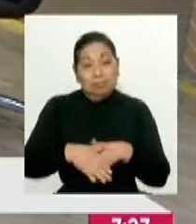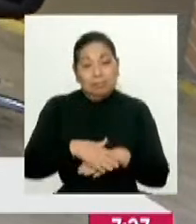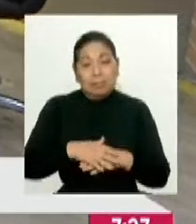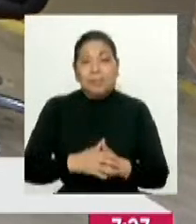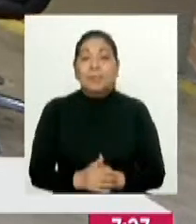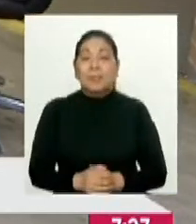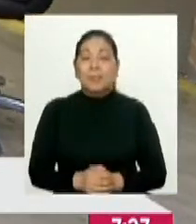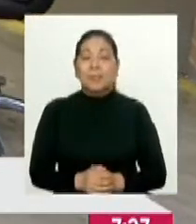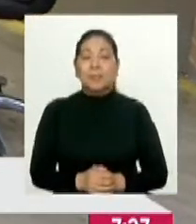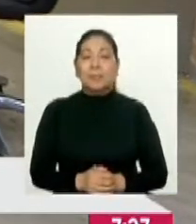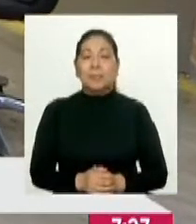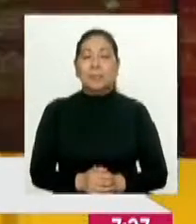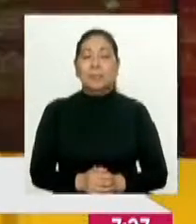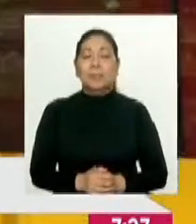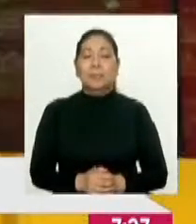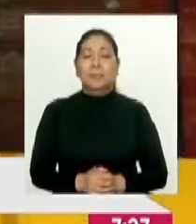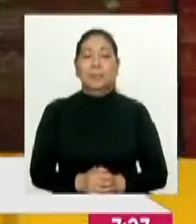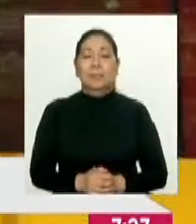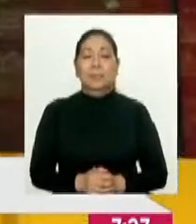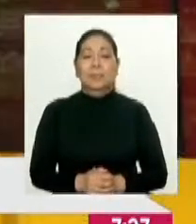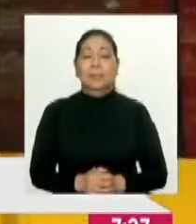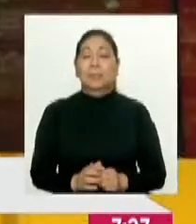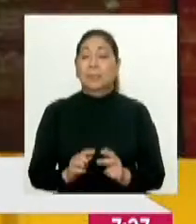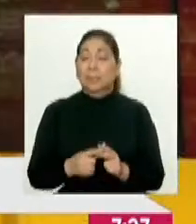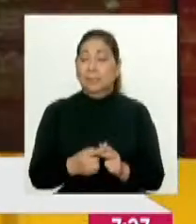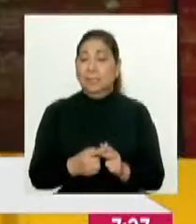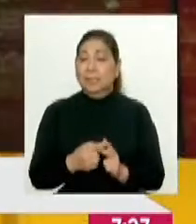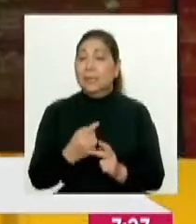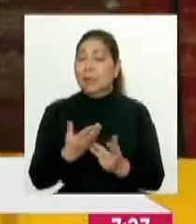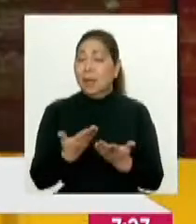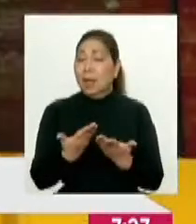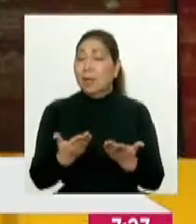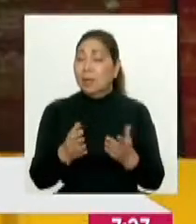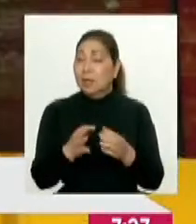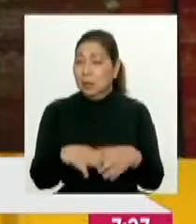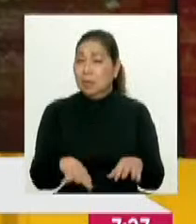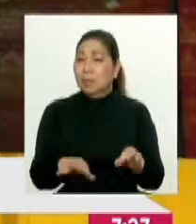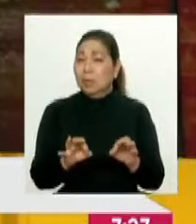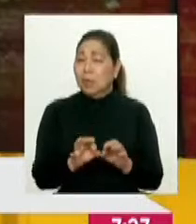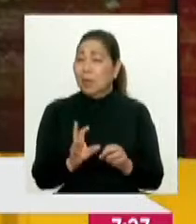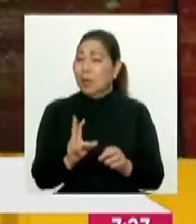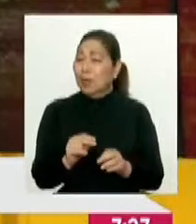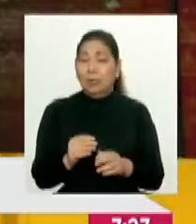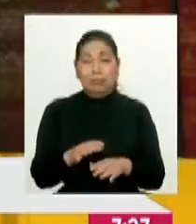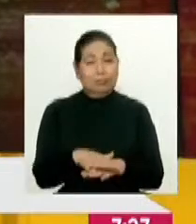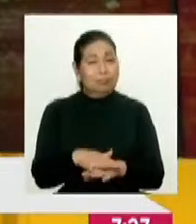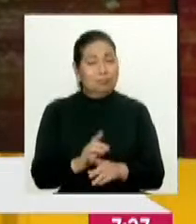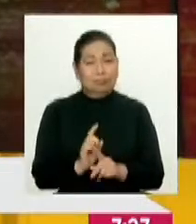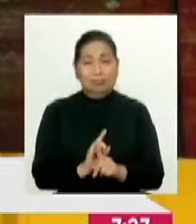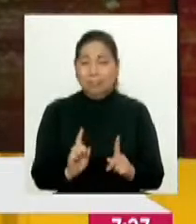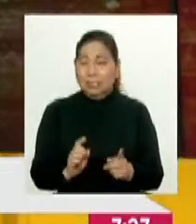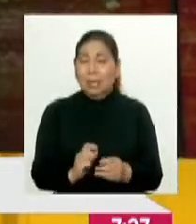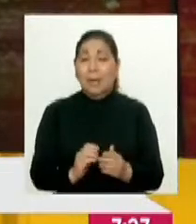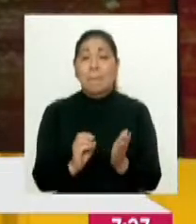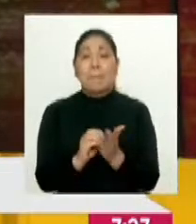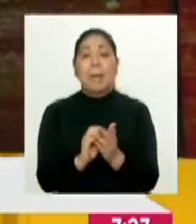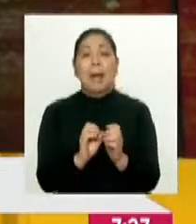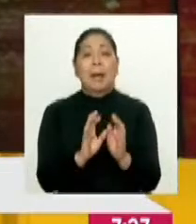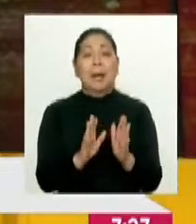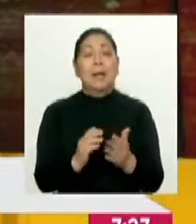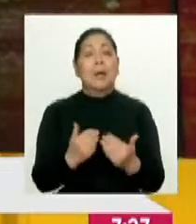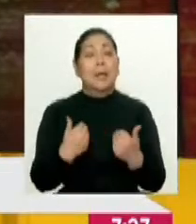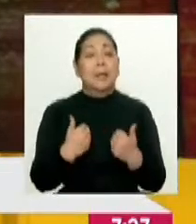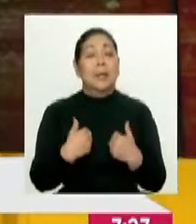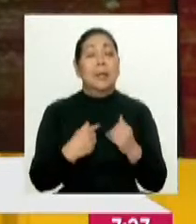mejorar. A ver, al inicio mencionabas algo muy importante. Acá no solamente se trata de la transparencia que